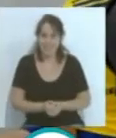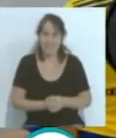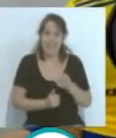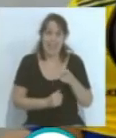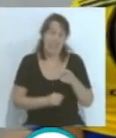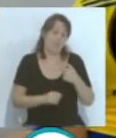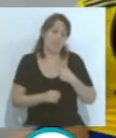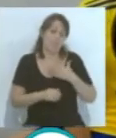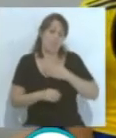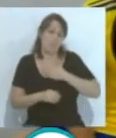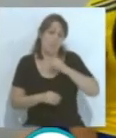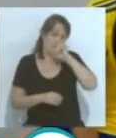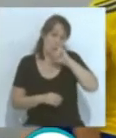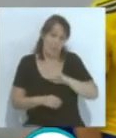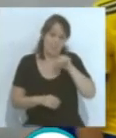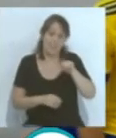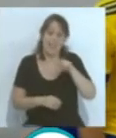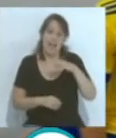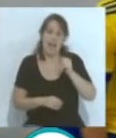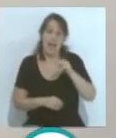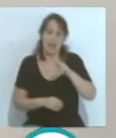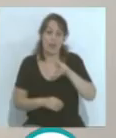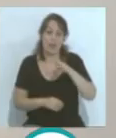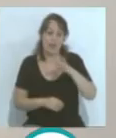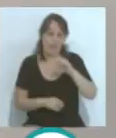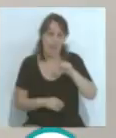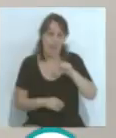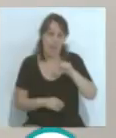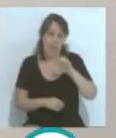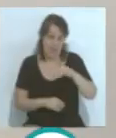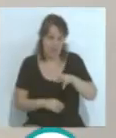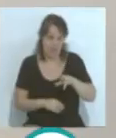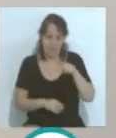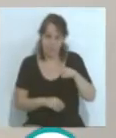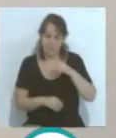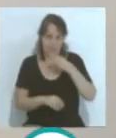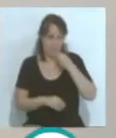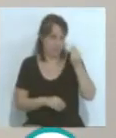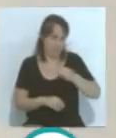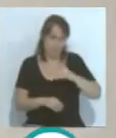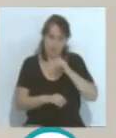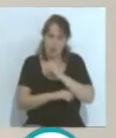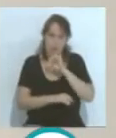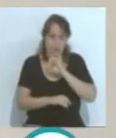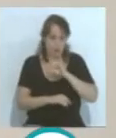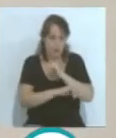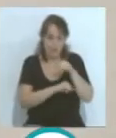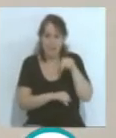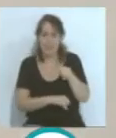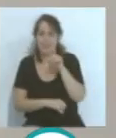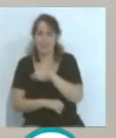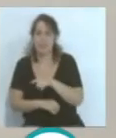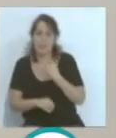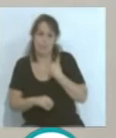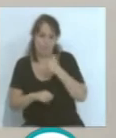mi ídolo, Isa Carcelén, un chico espectacular, contento, feliz, mi otro ídolo y el ídolo también de